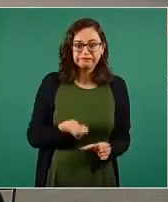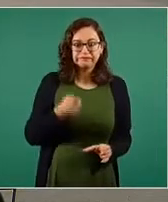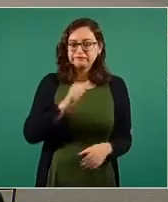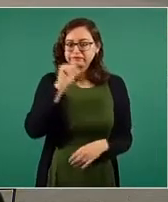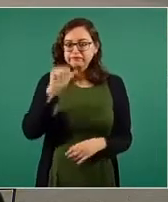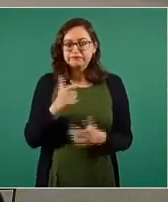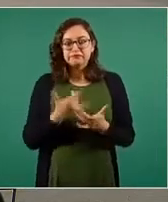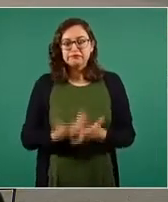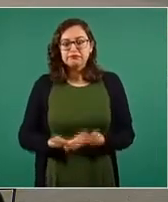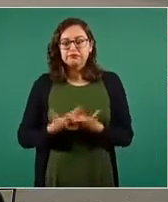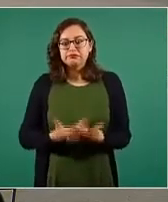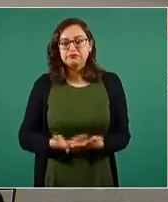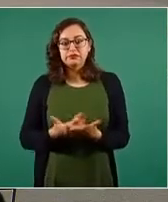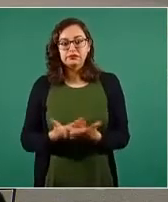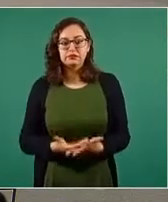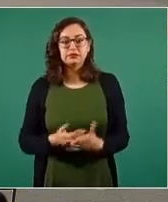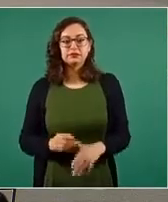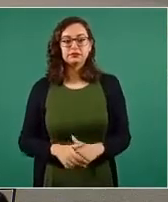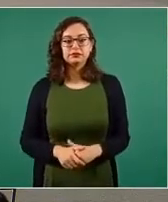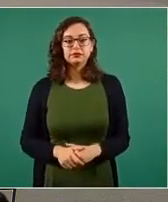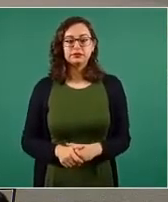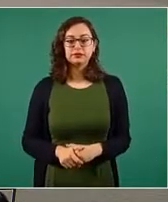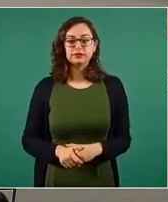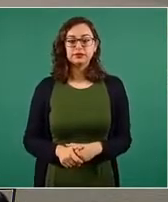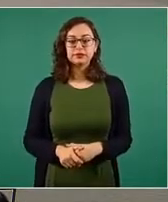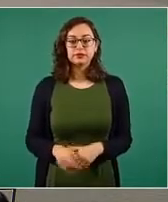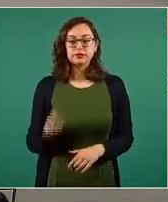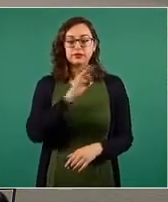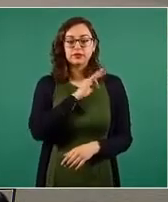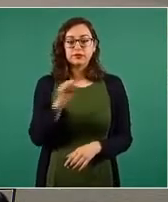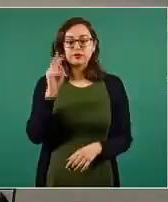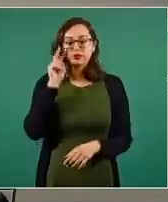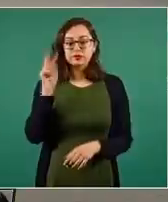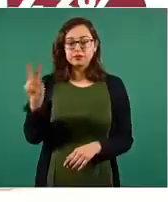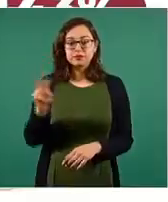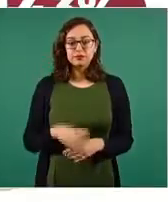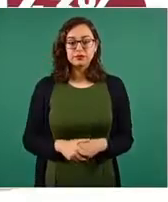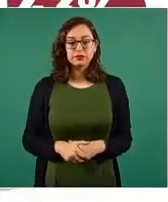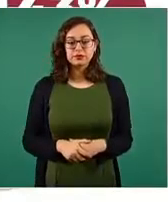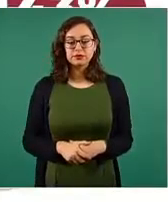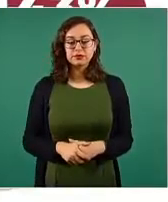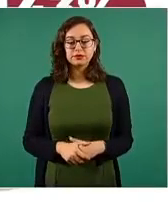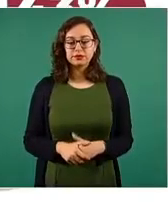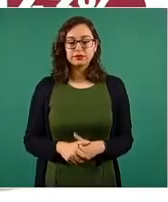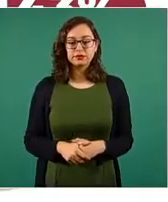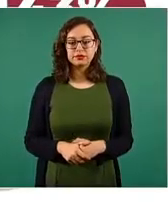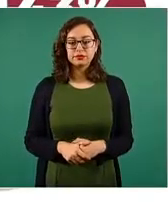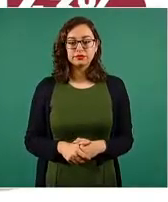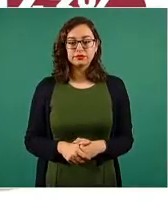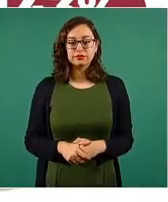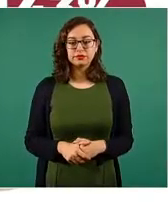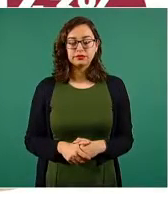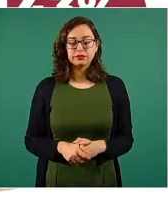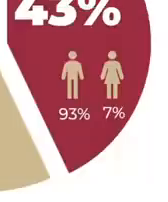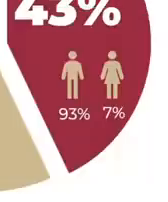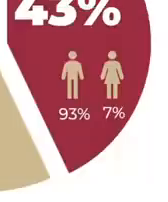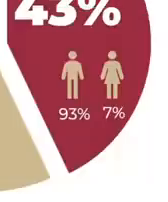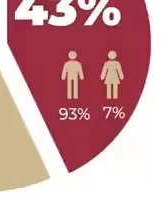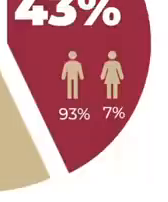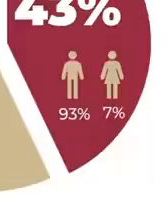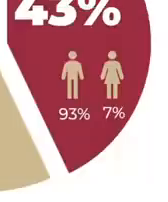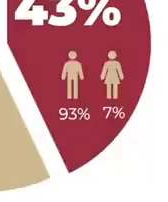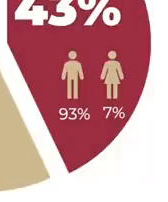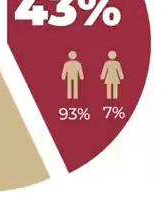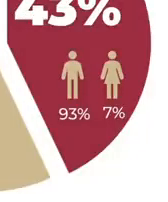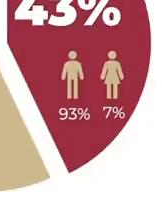siguen en prisión preventiva. Ahí está, de esta población, la no sentenciada. La